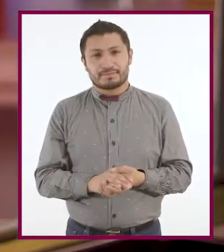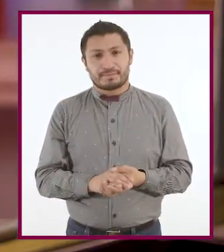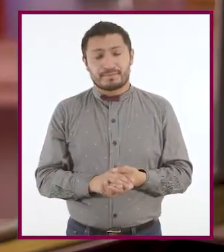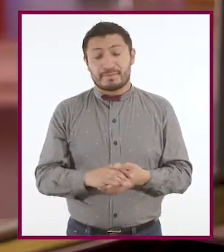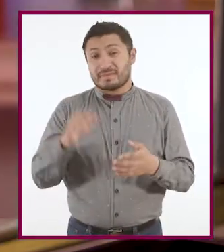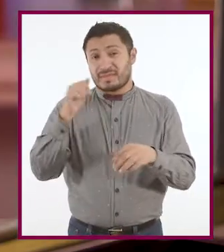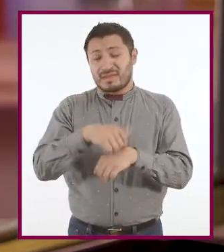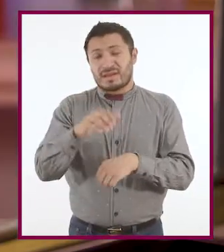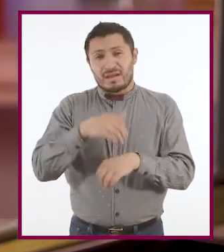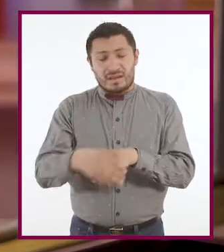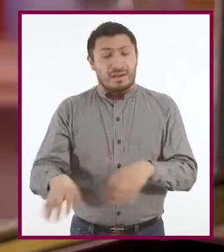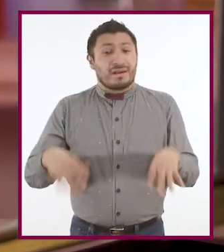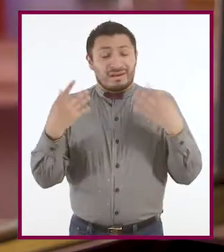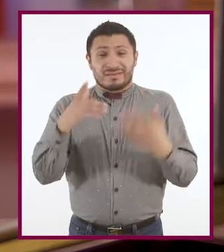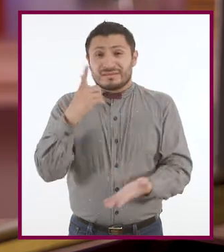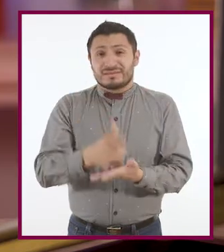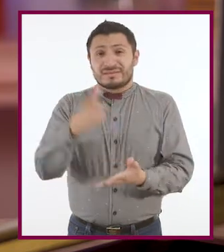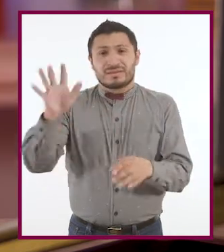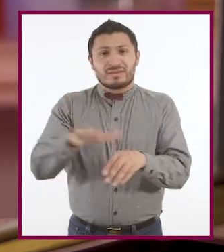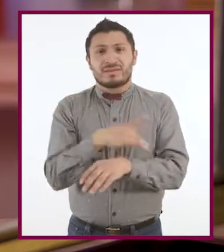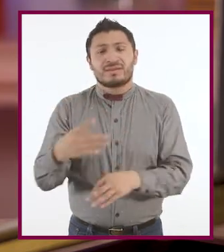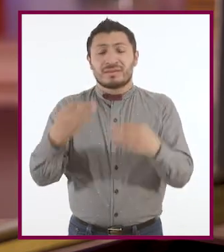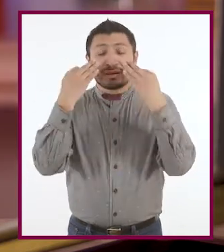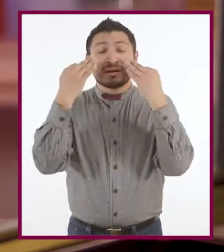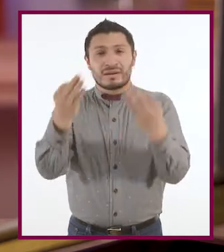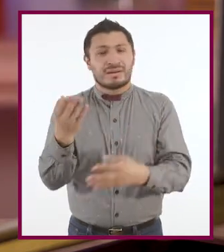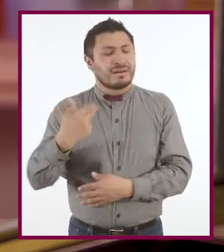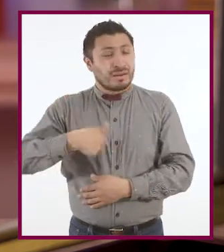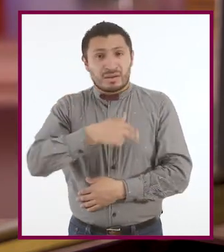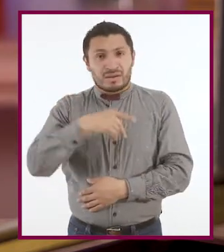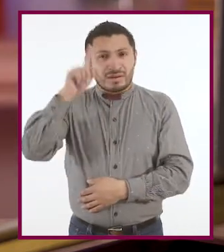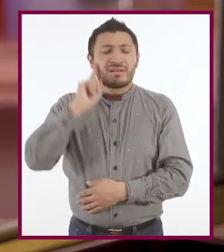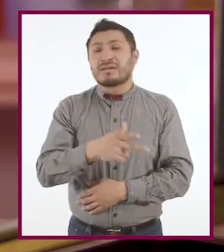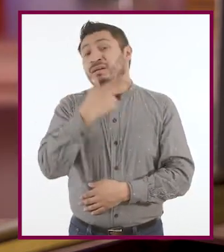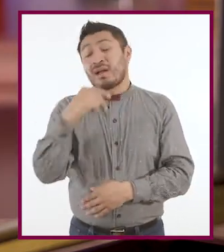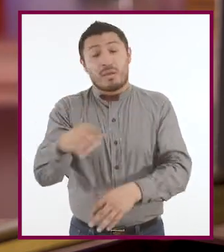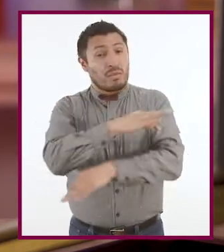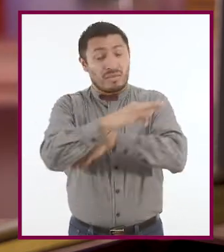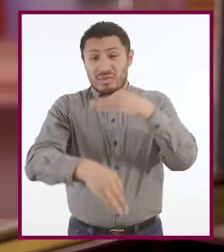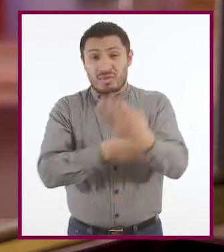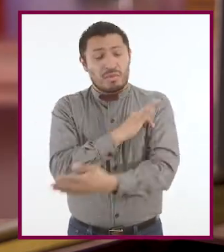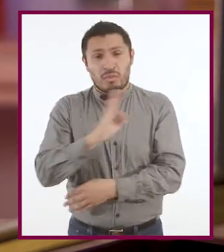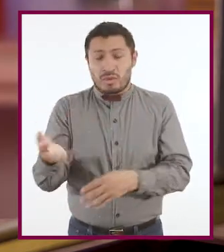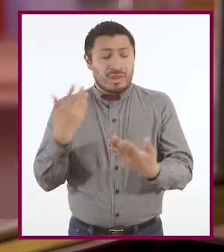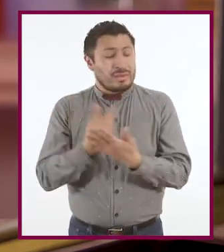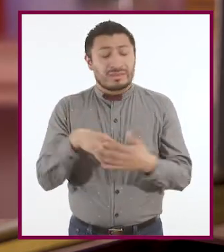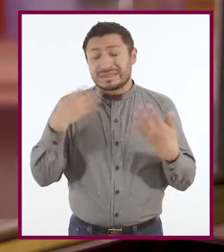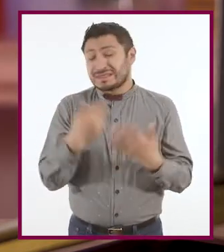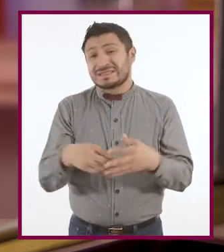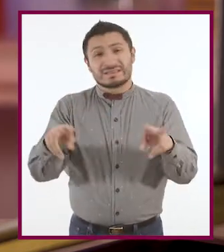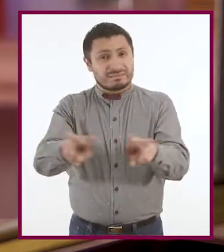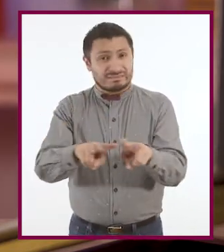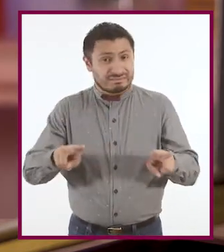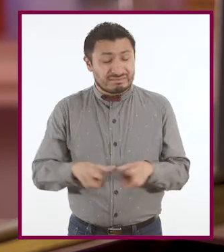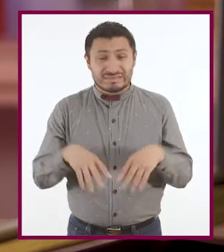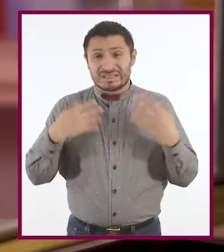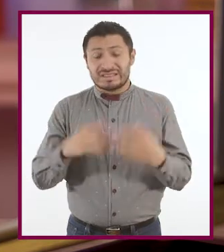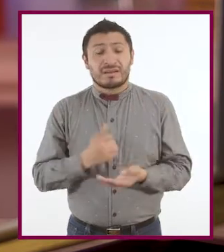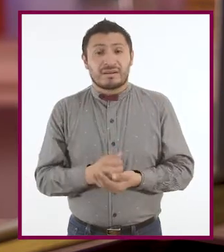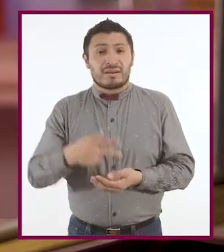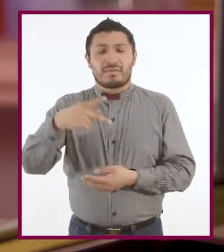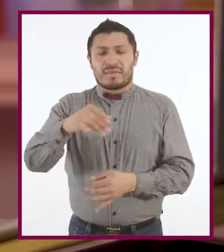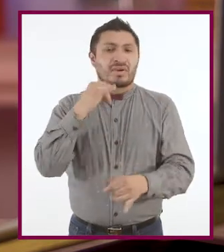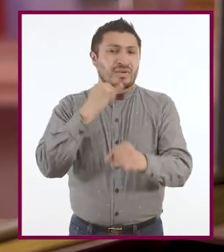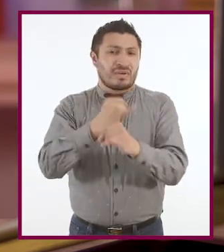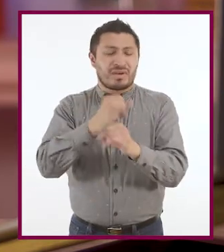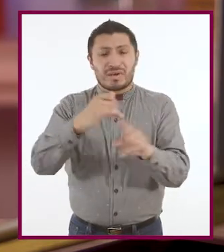Cifras por demás alarmantes, ya que muestran que cualquiera de nosotras o nosotros podemos caer víctimas de esta actividad. Pero el ciberbullying